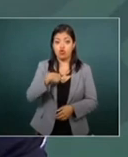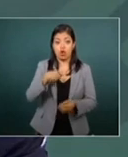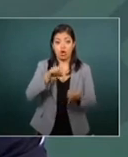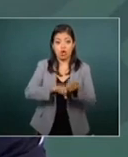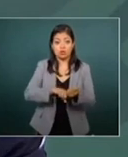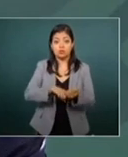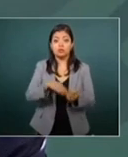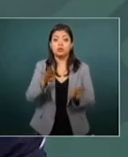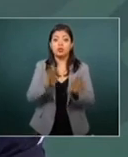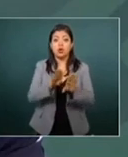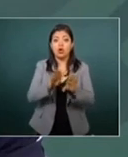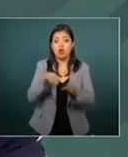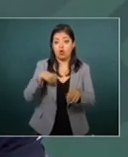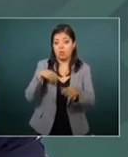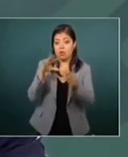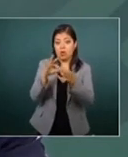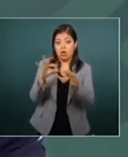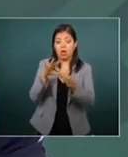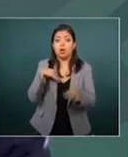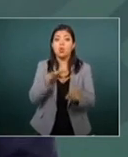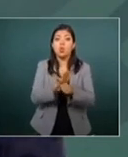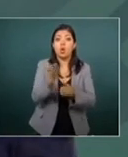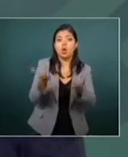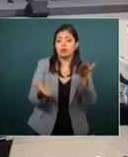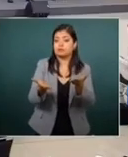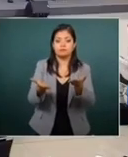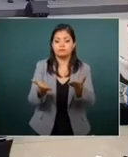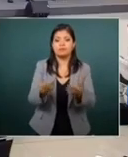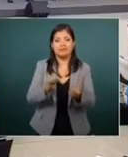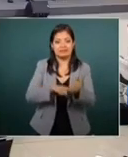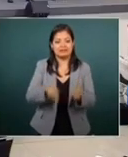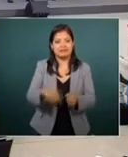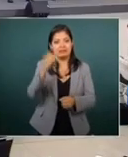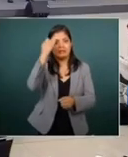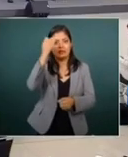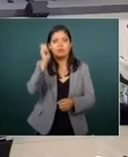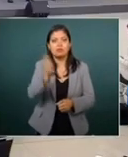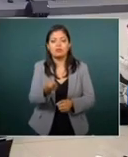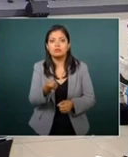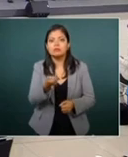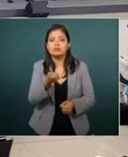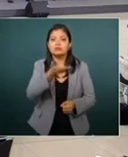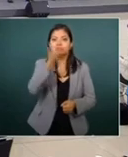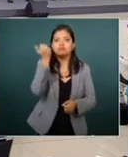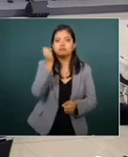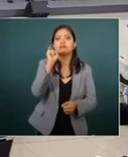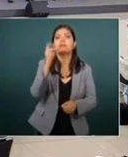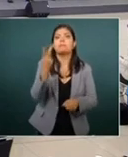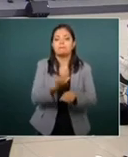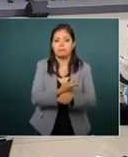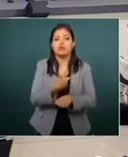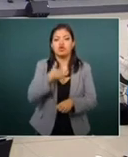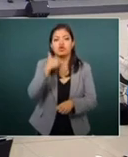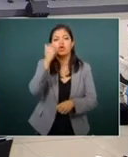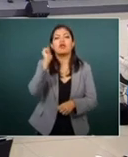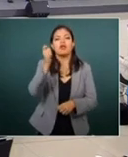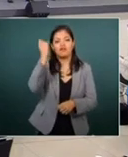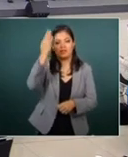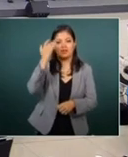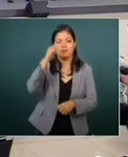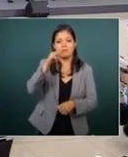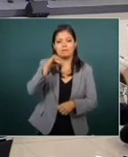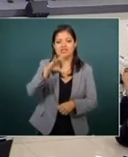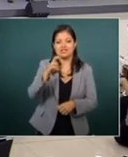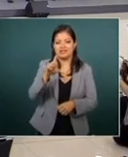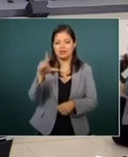caminos y quiero explicarle por qué. En tiempos de tanta incertidumbre, creo pertinente citar al filósofo y humanista francés Michel de